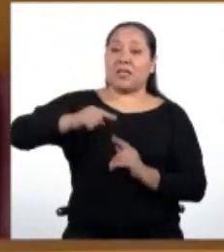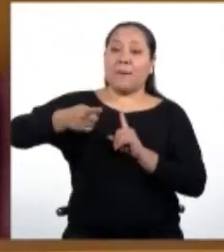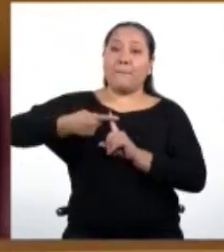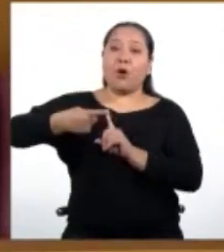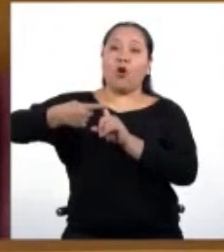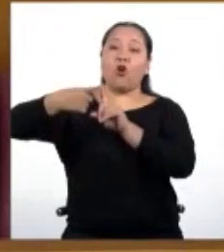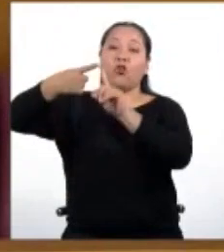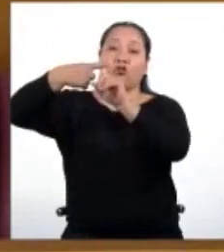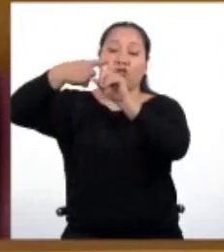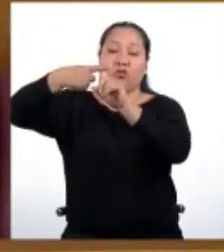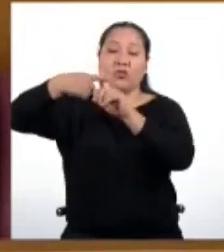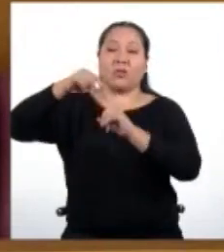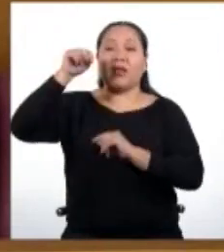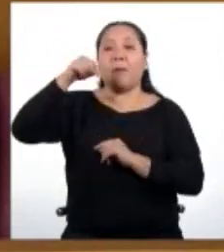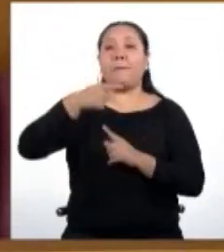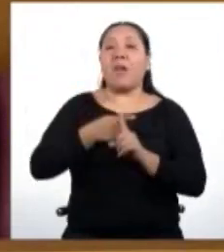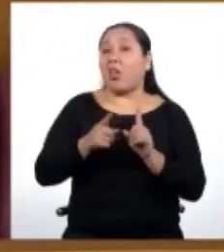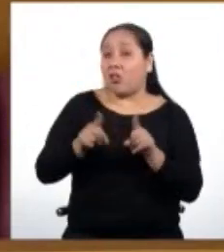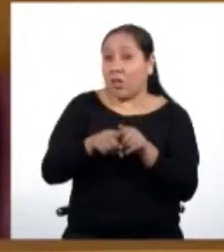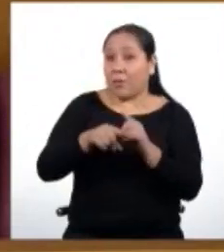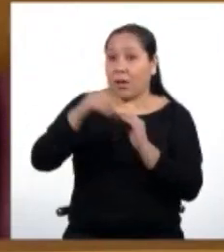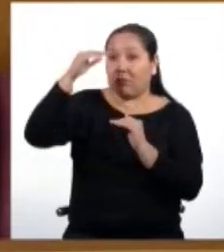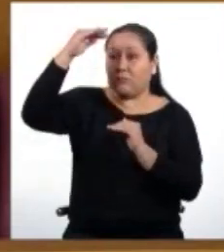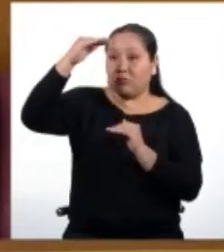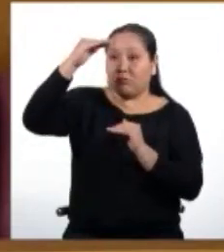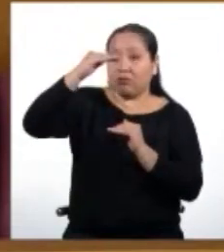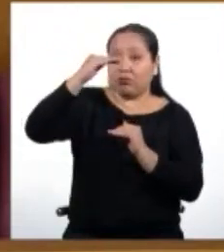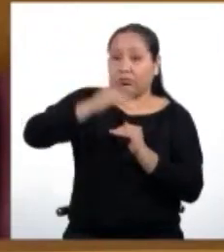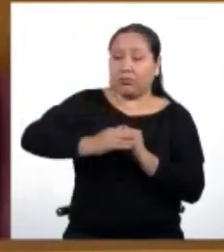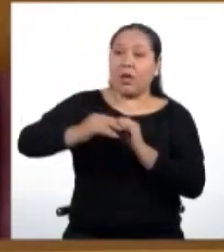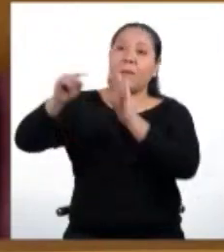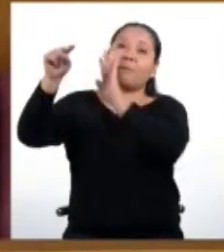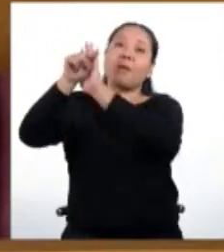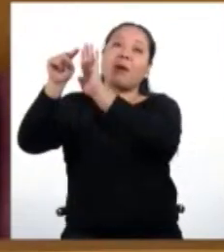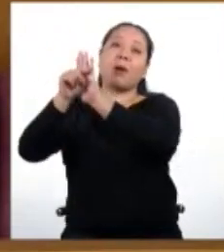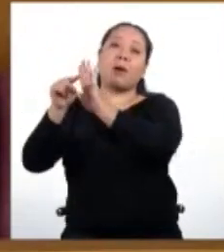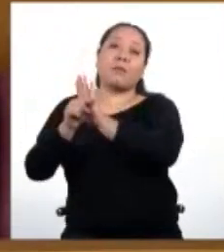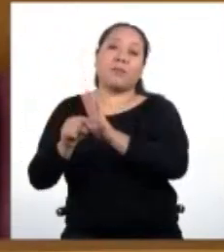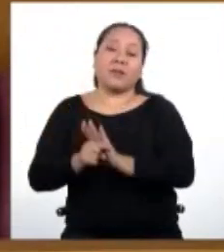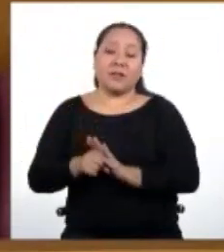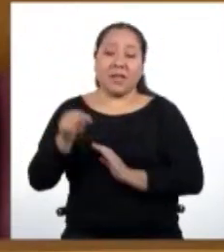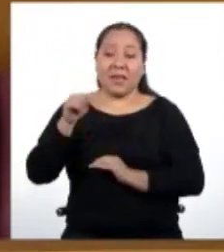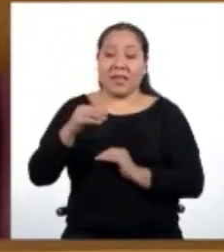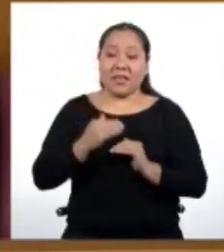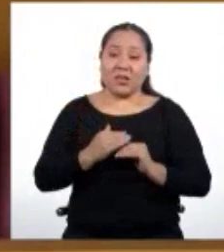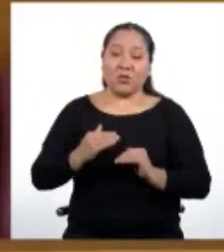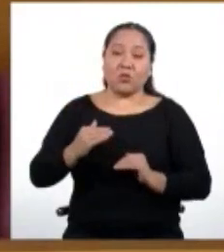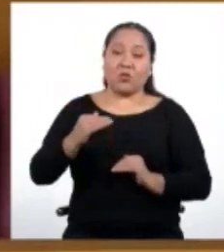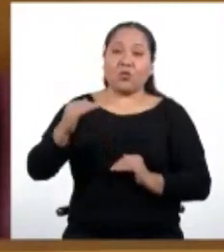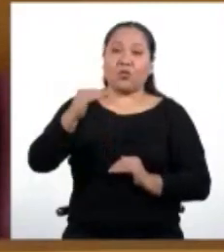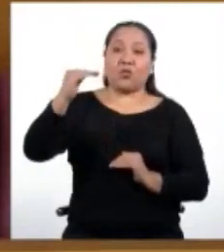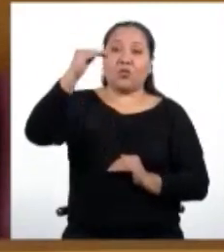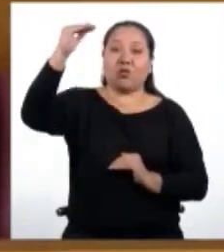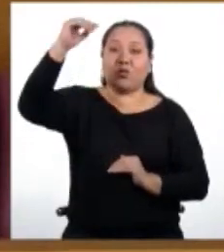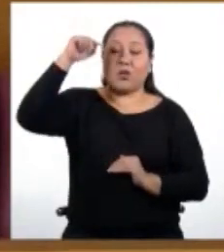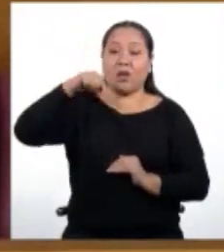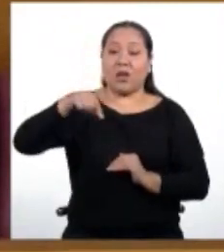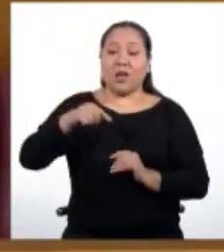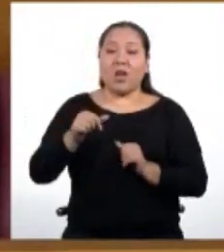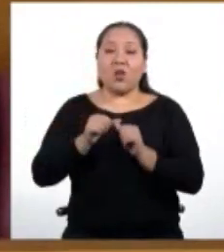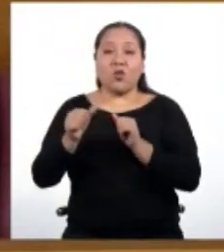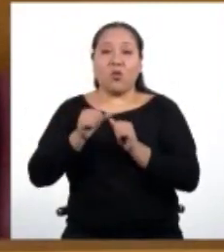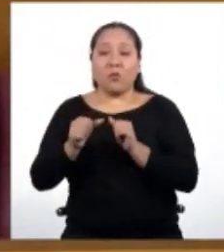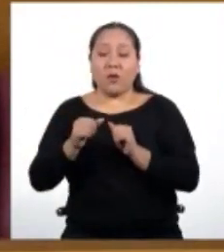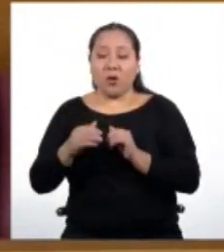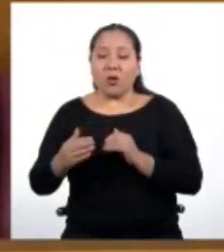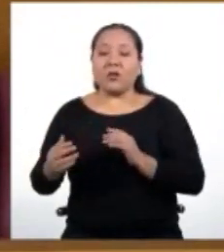positiva y es decreciente cuando es negativa. En las crecientes, un término cualquiera es mayor que todas